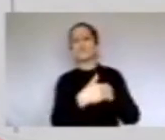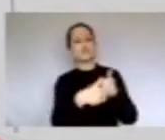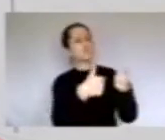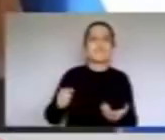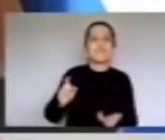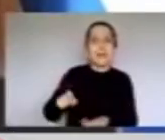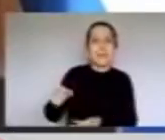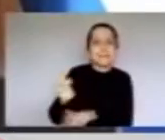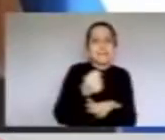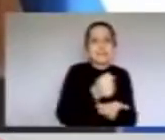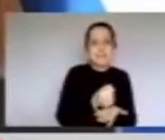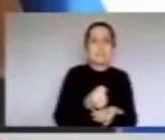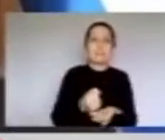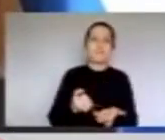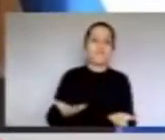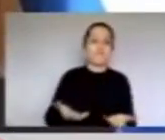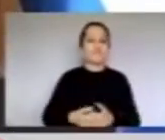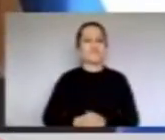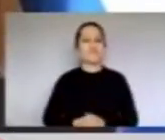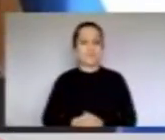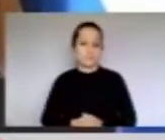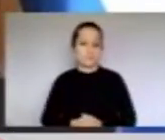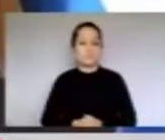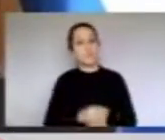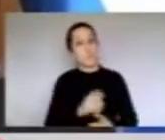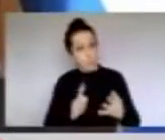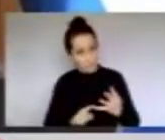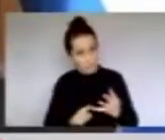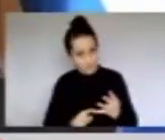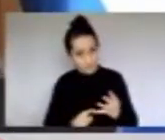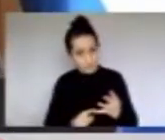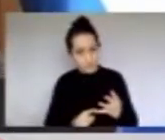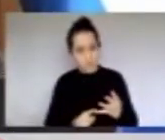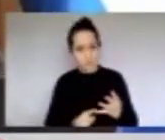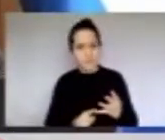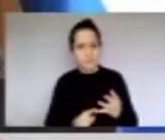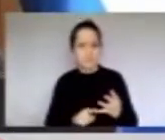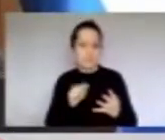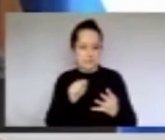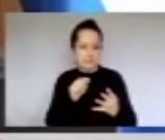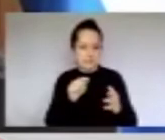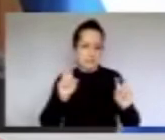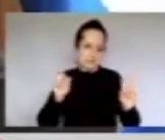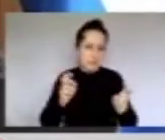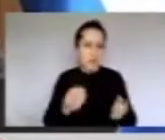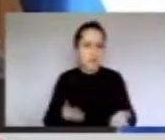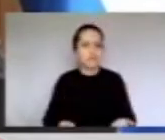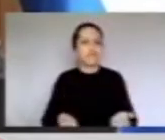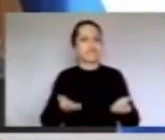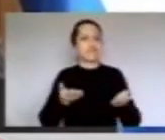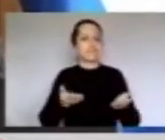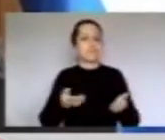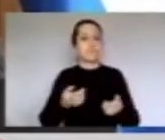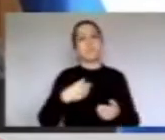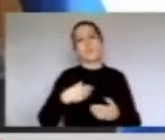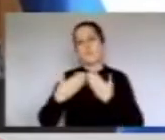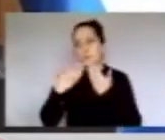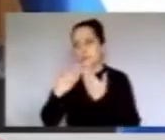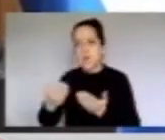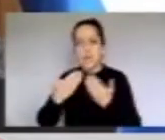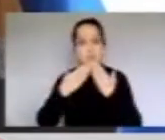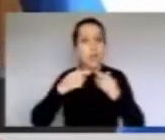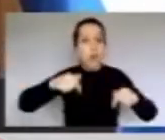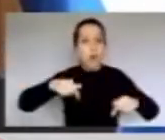noviembre. Esta cooperación renovada, y yo quiero agradecerles la aprobación de este acuerdo histórico, porque hoy es un día